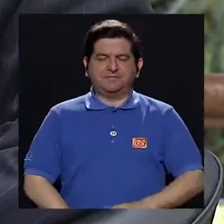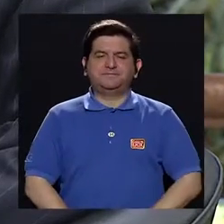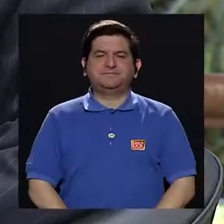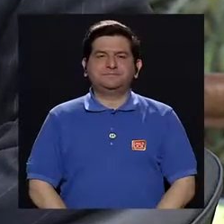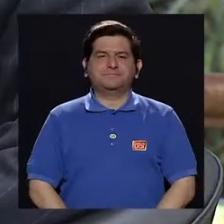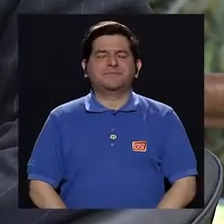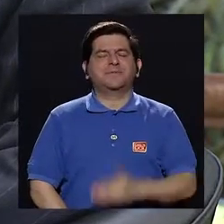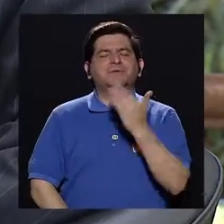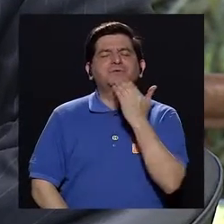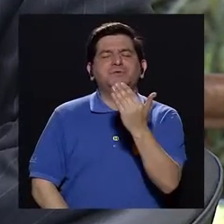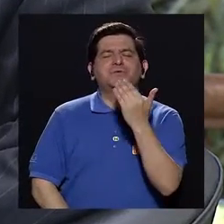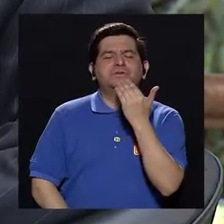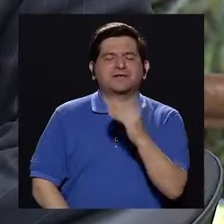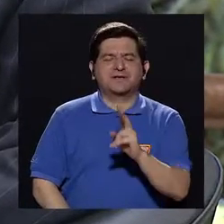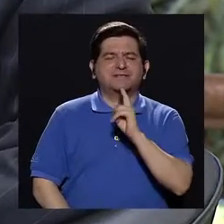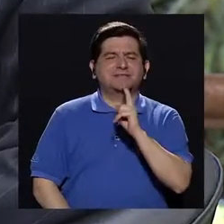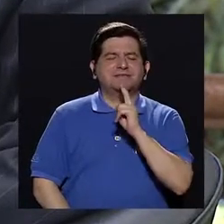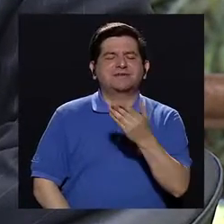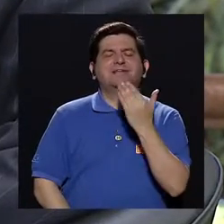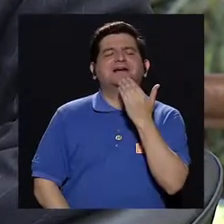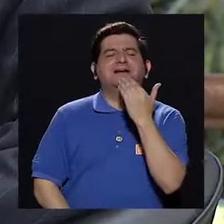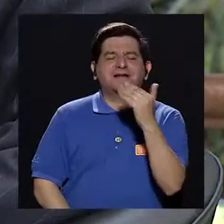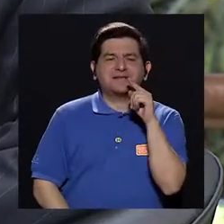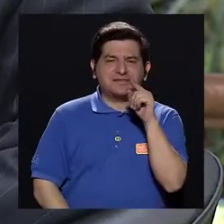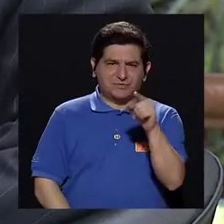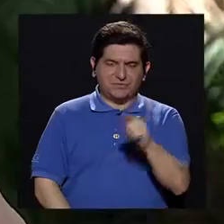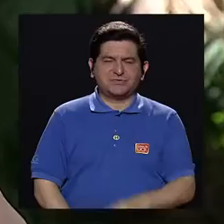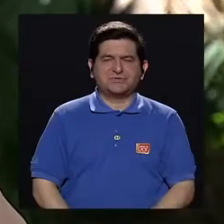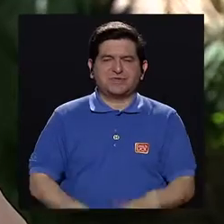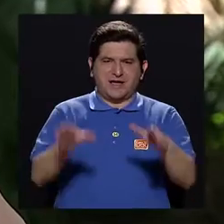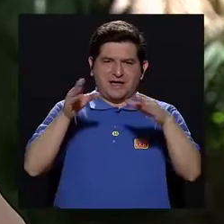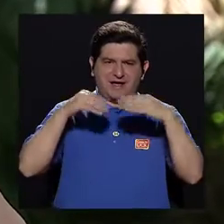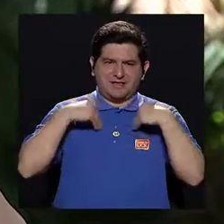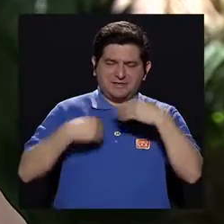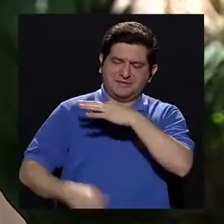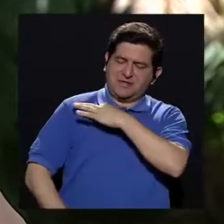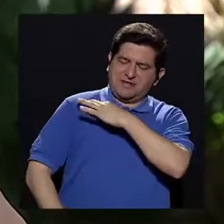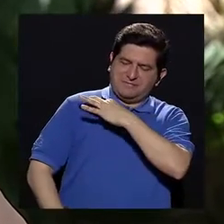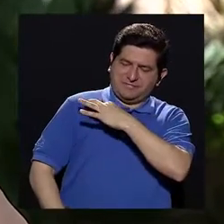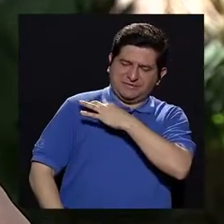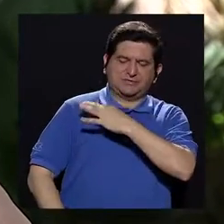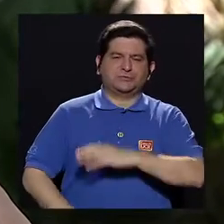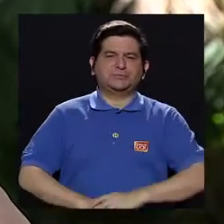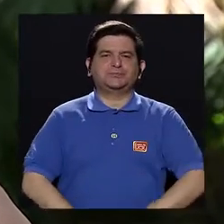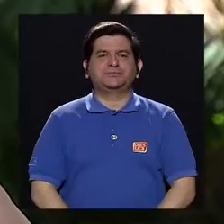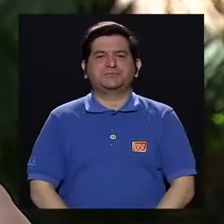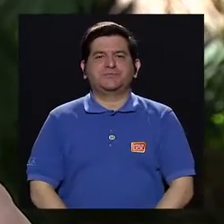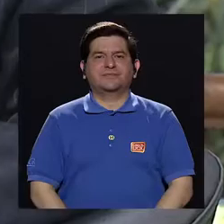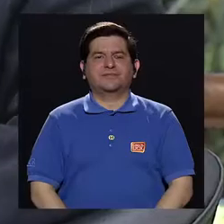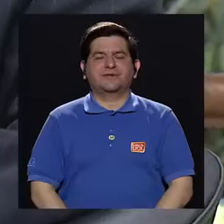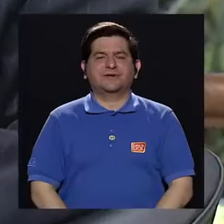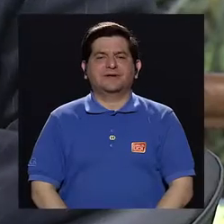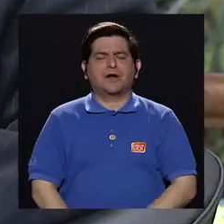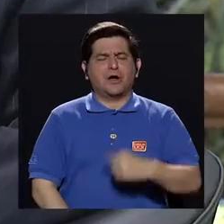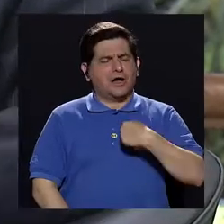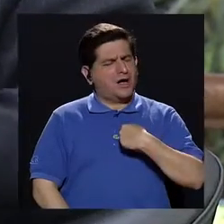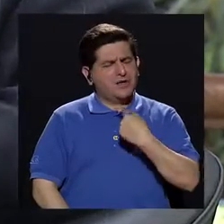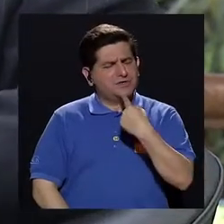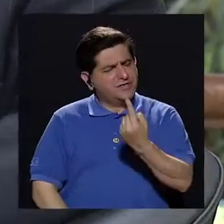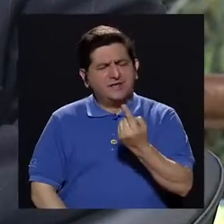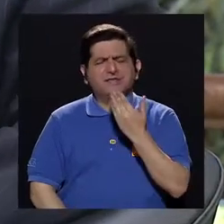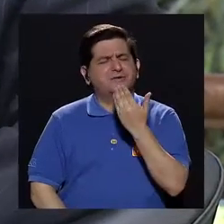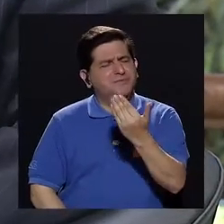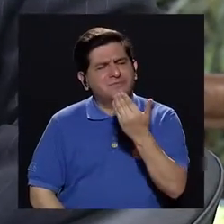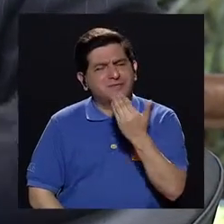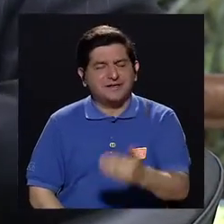en Heredia. Doctor, muchísimas gracias, de verdad que muy agradecidos por acompañarnos a la invitación. No, Saúl, el agradecido soy